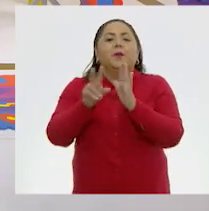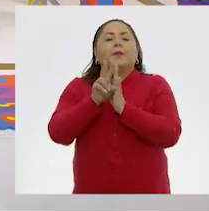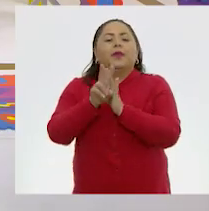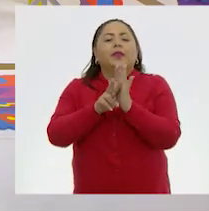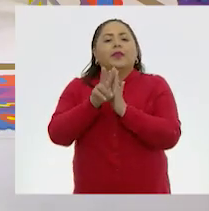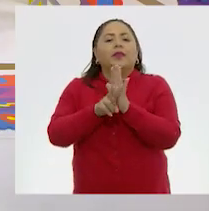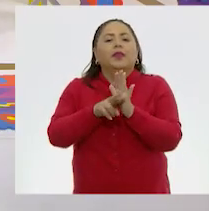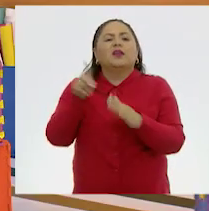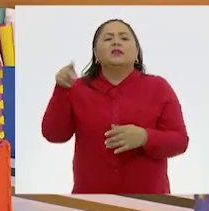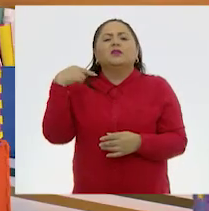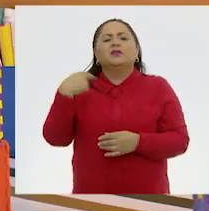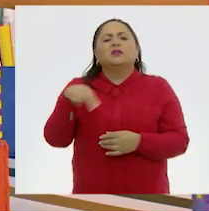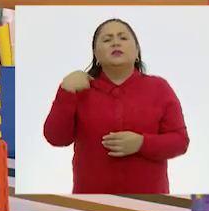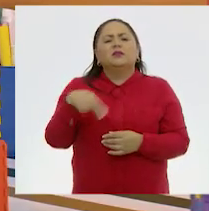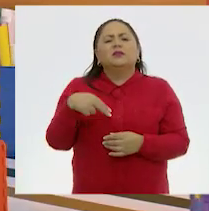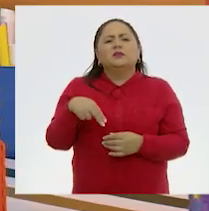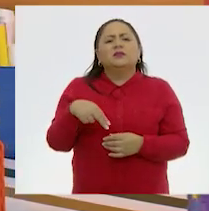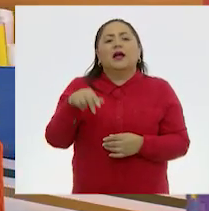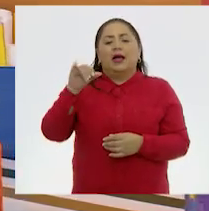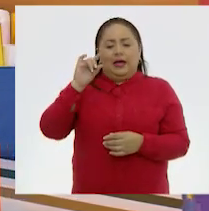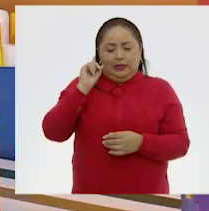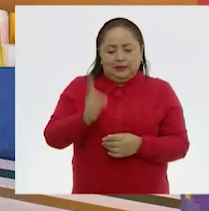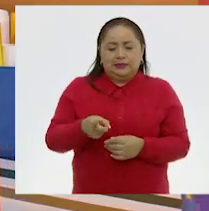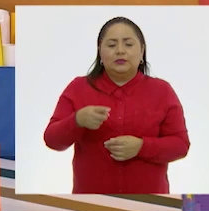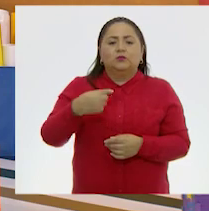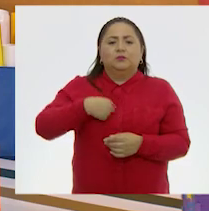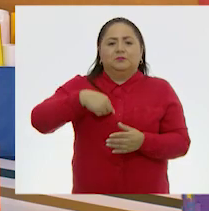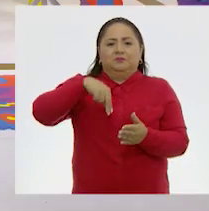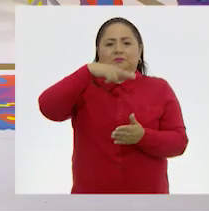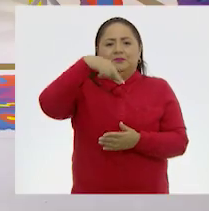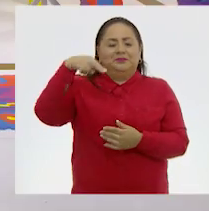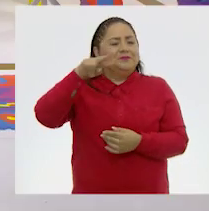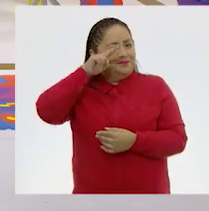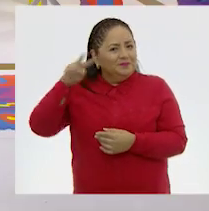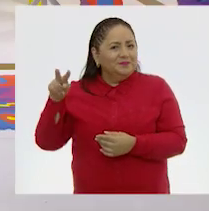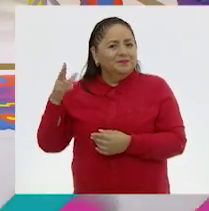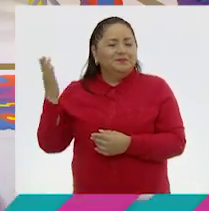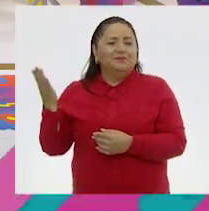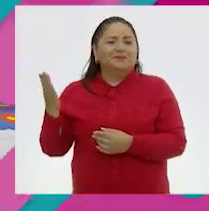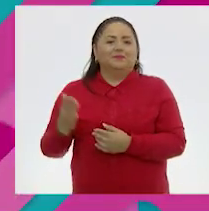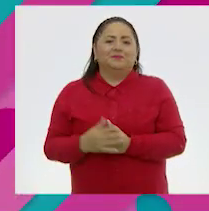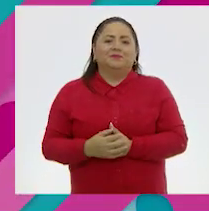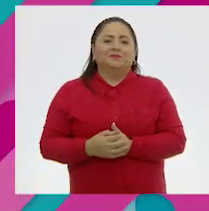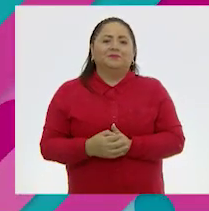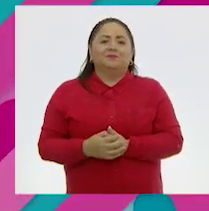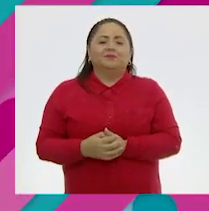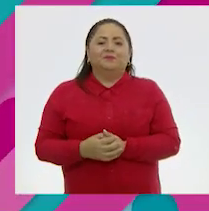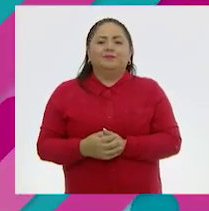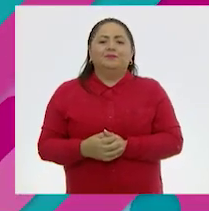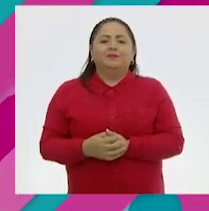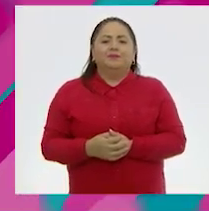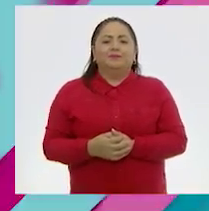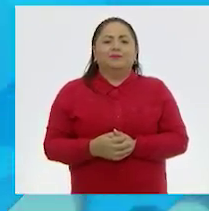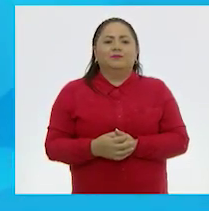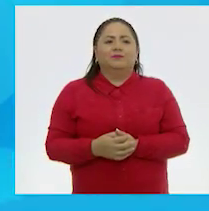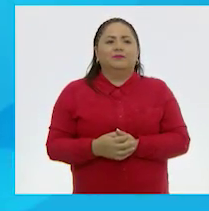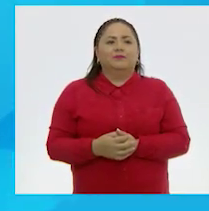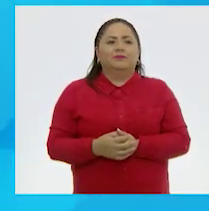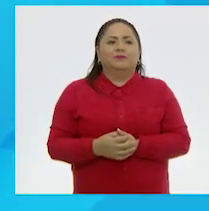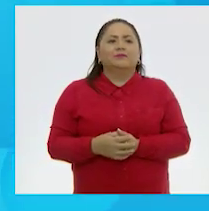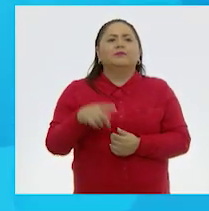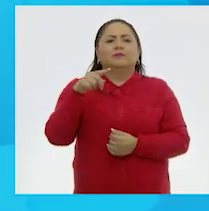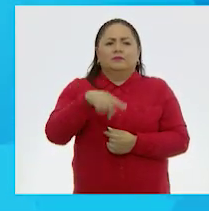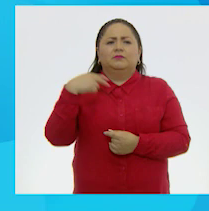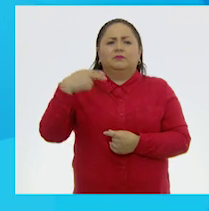se llamaba Así Pinto Yo. Vamos a verlo. Magia de colores. Se llama Fenómeno de